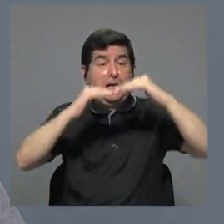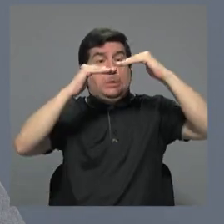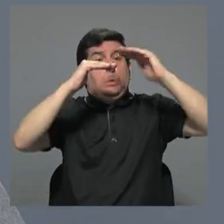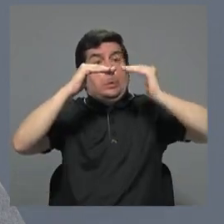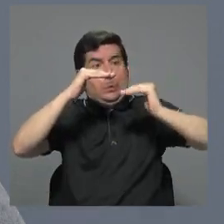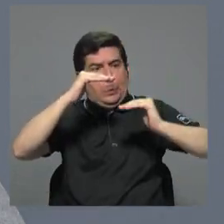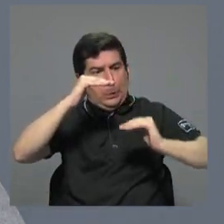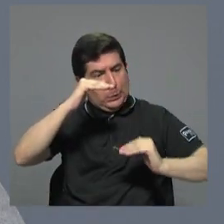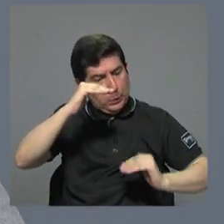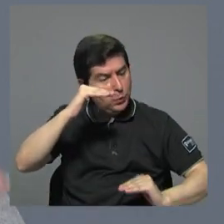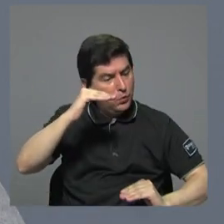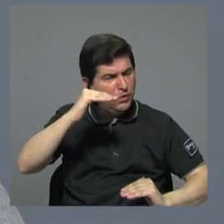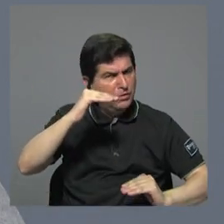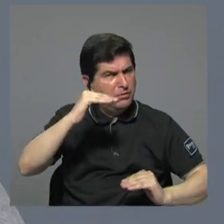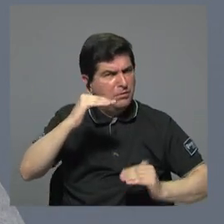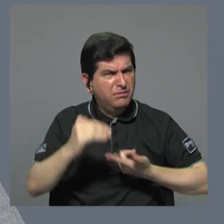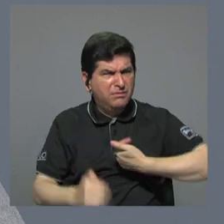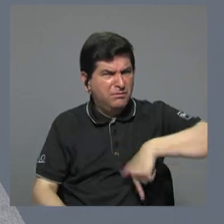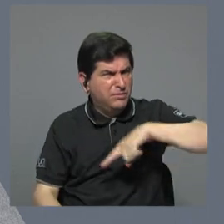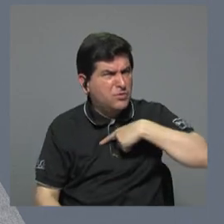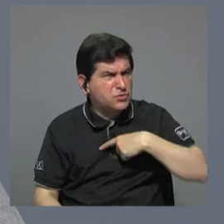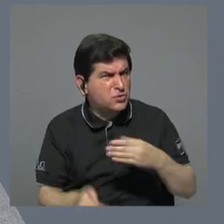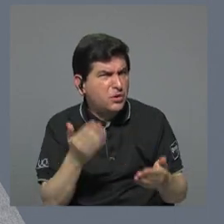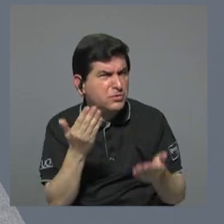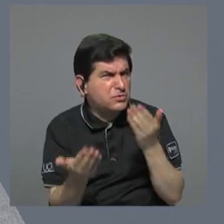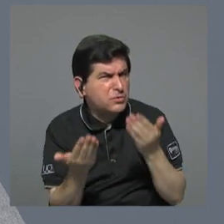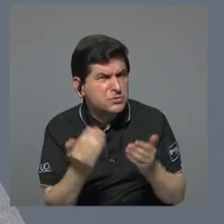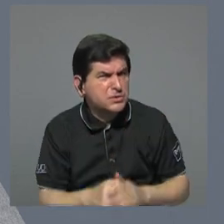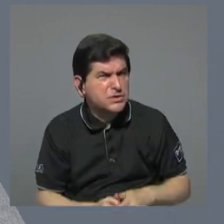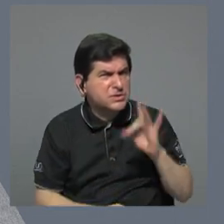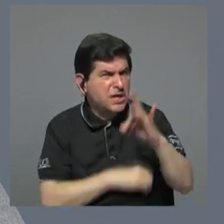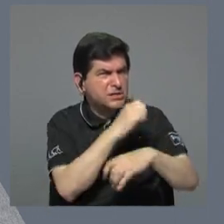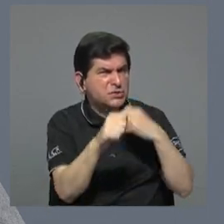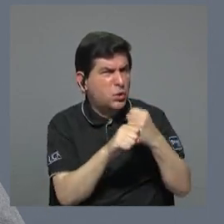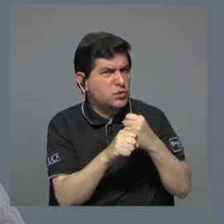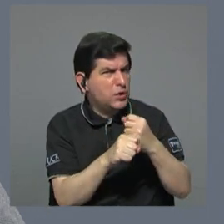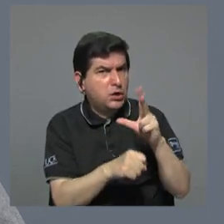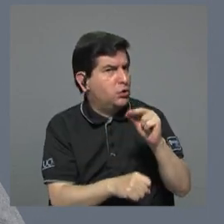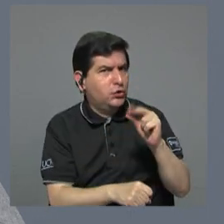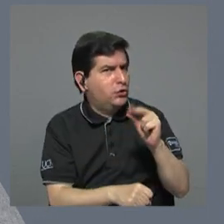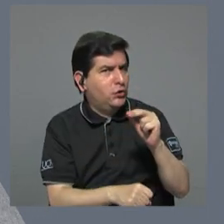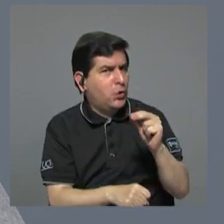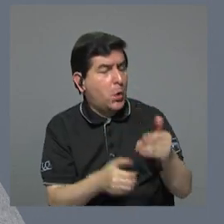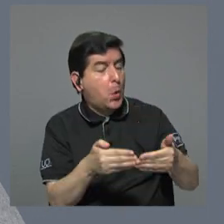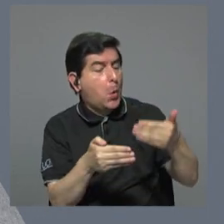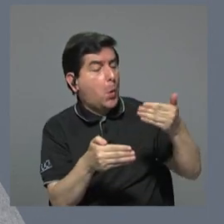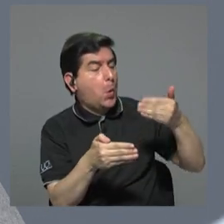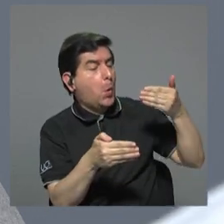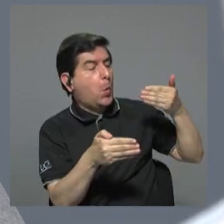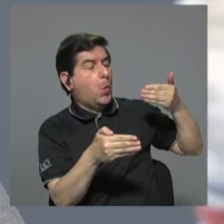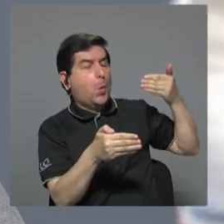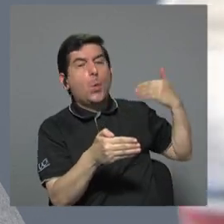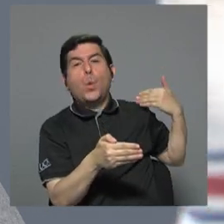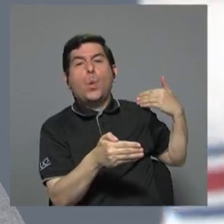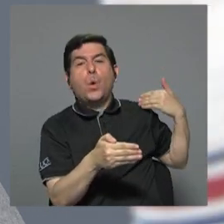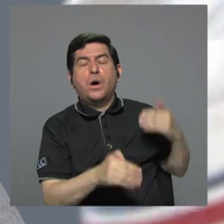y esto no es de hace unos ocho años, sino esto viene de atrás, ¿verdad? Por las políticas